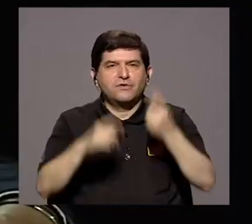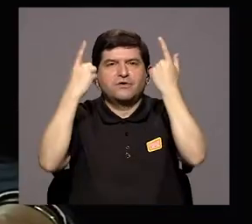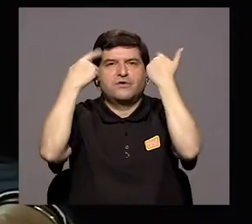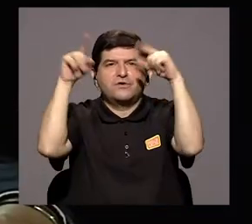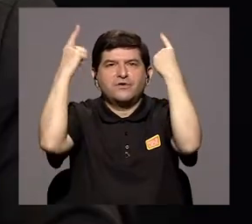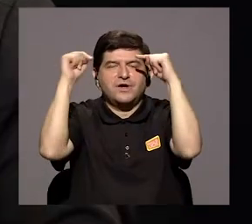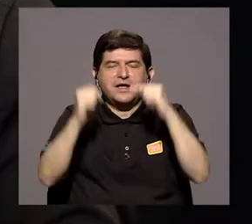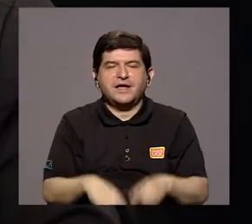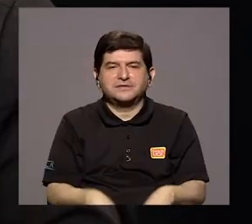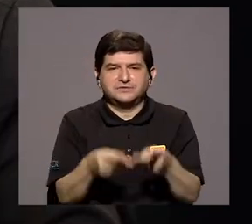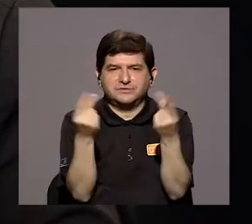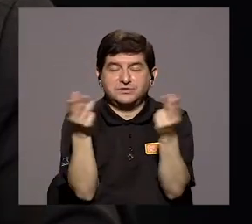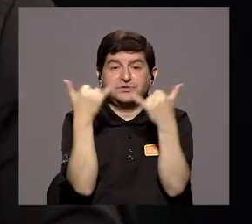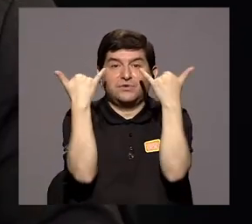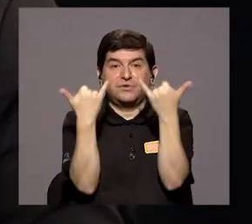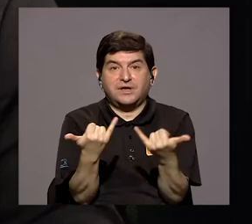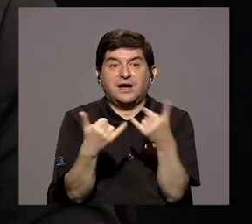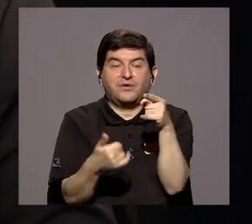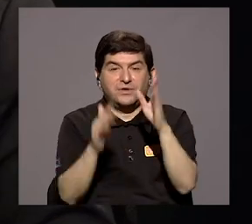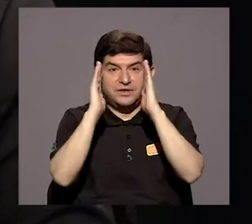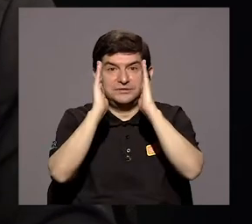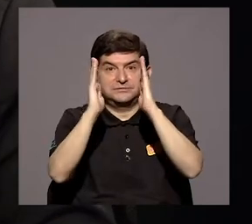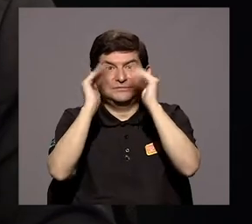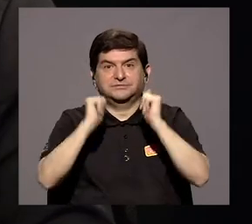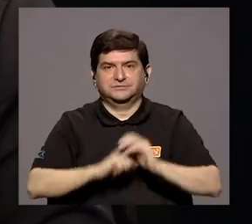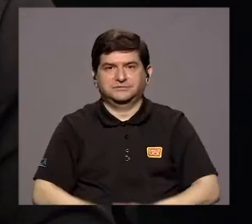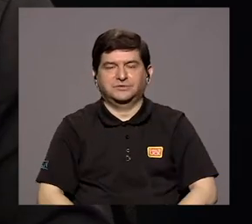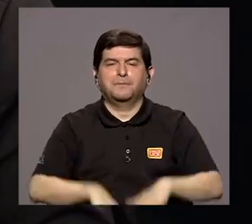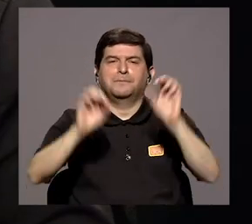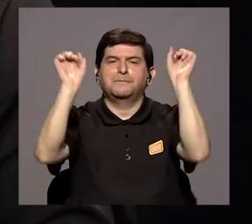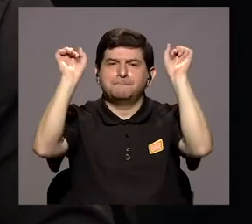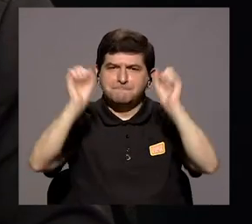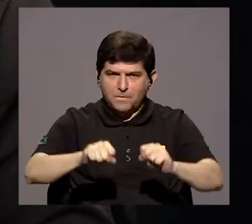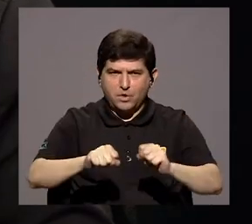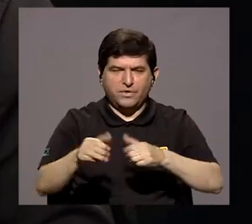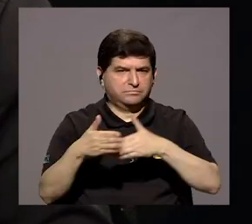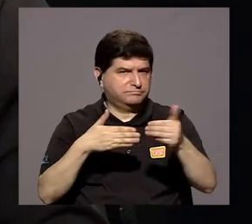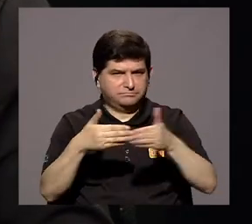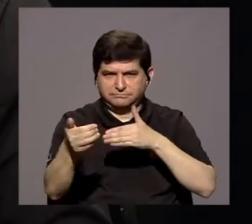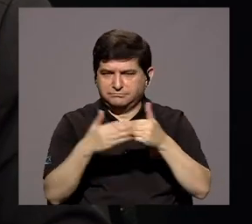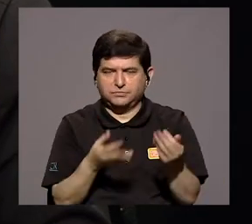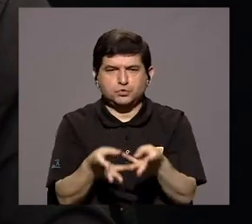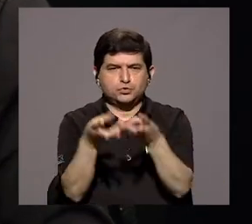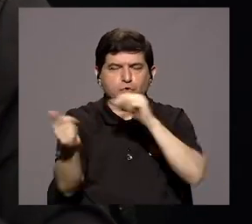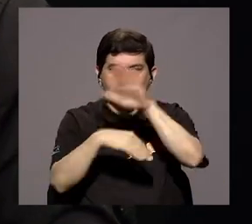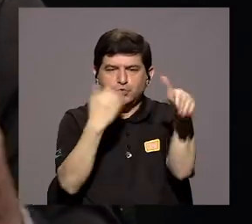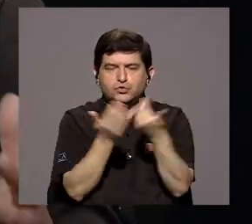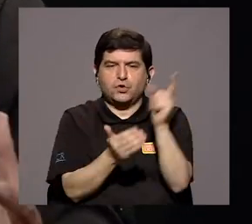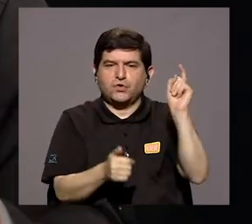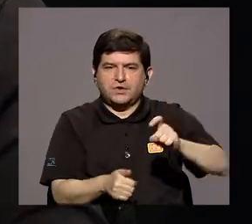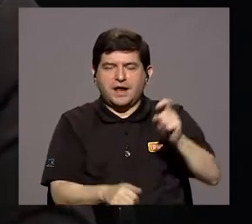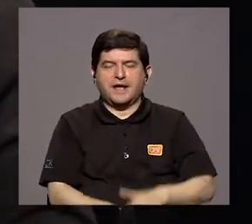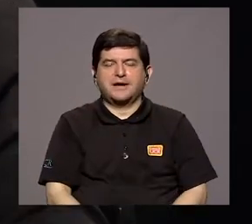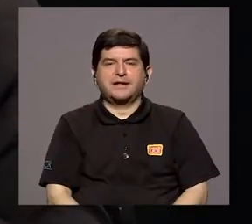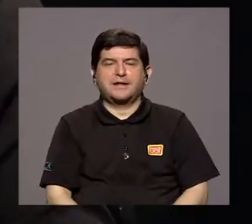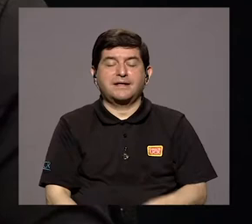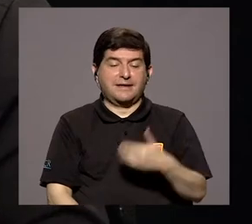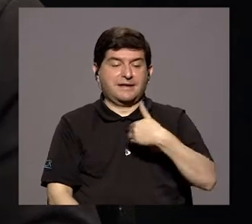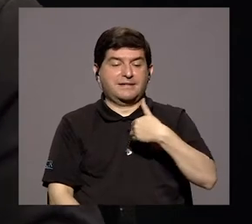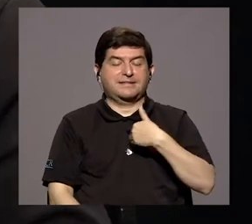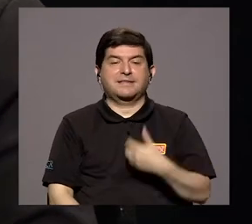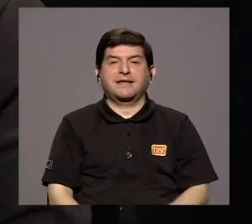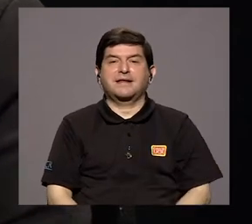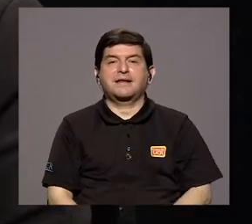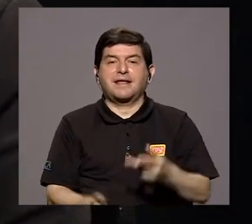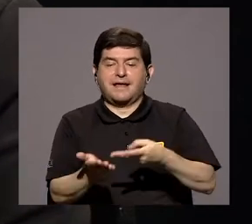gasto, ¿verdad? Claro, tanto nos llaman a eso y lograr, aún así, solventar todas las necesidades del valor público, valor público